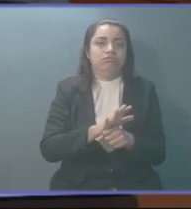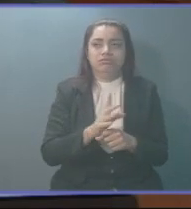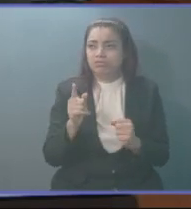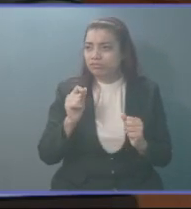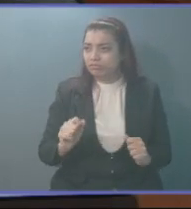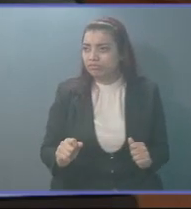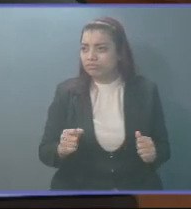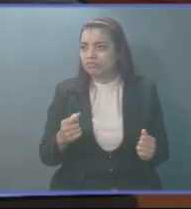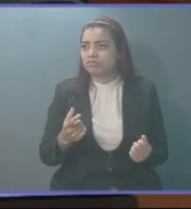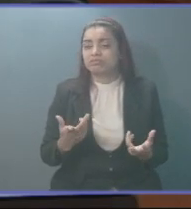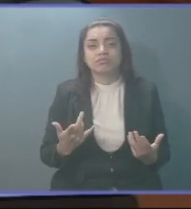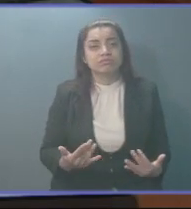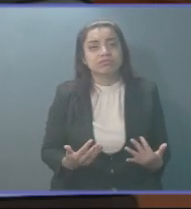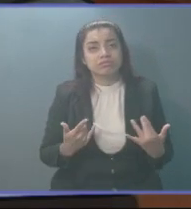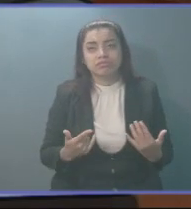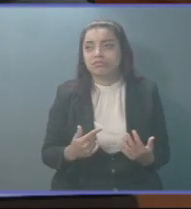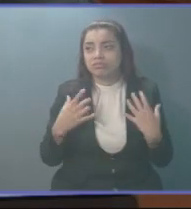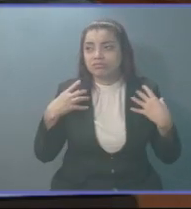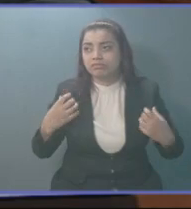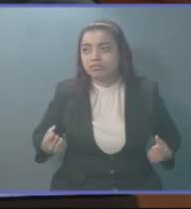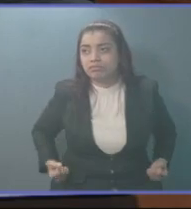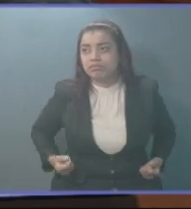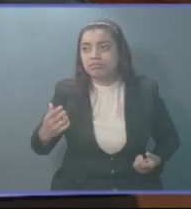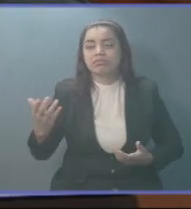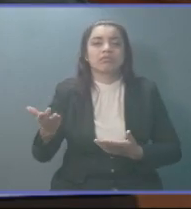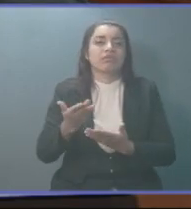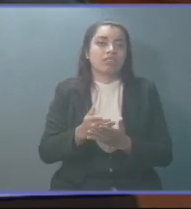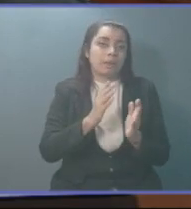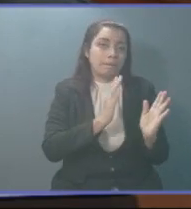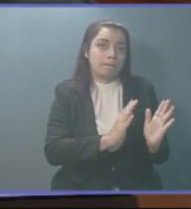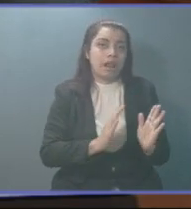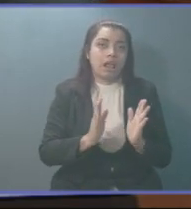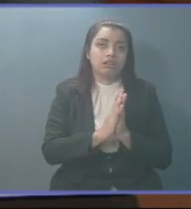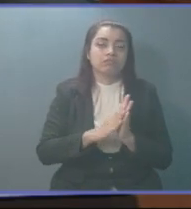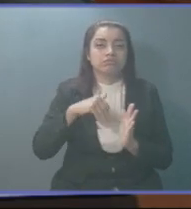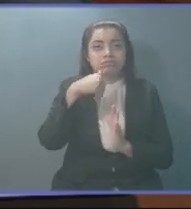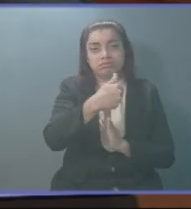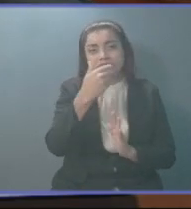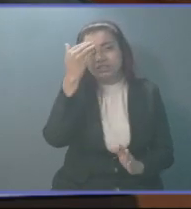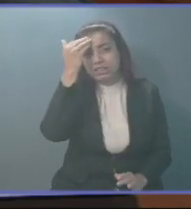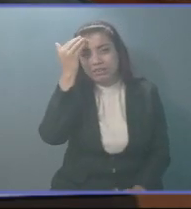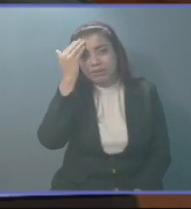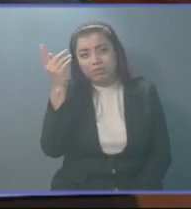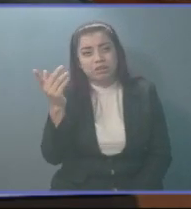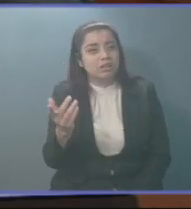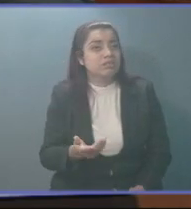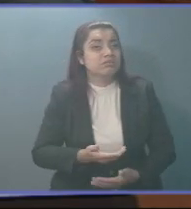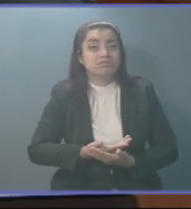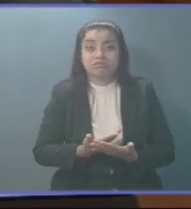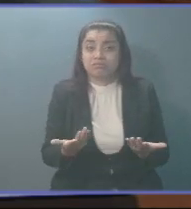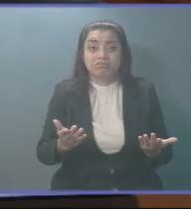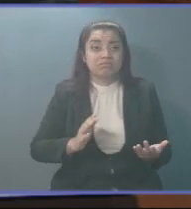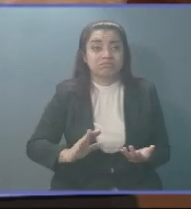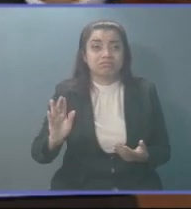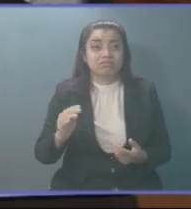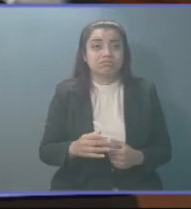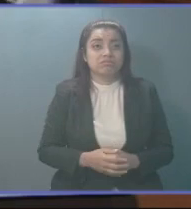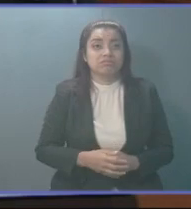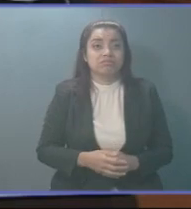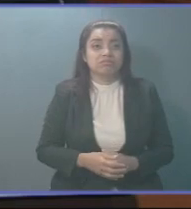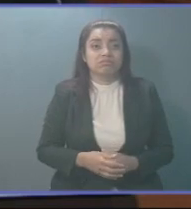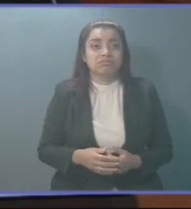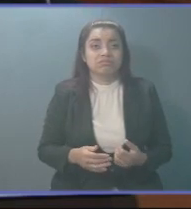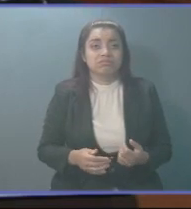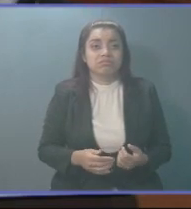que este gobierno presente un plan porque ya sabemos que no va a existir. Y no va a existir